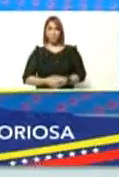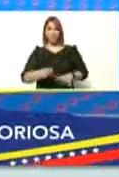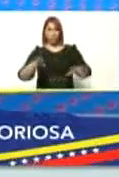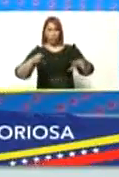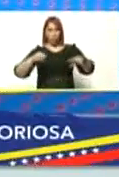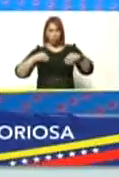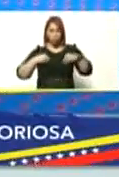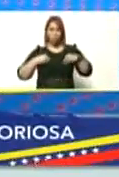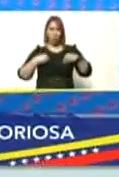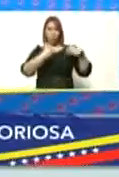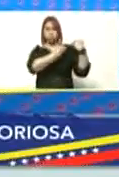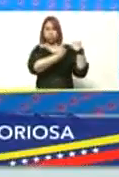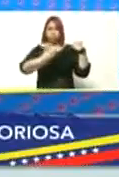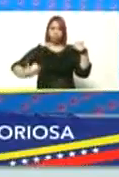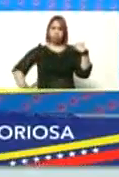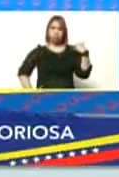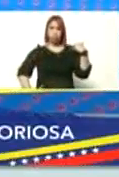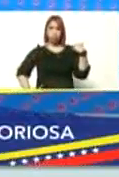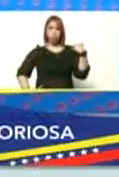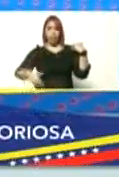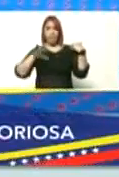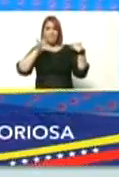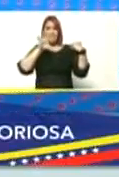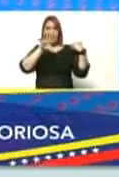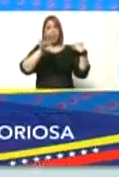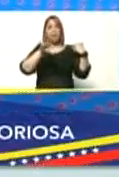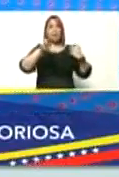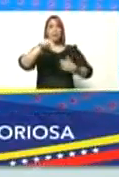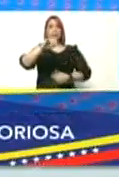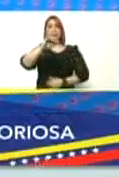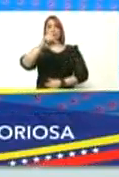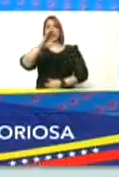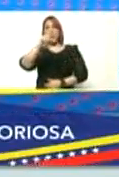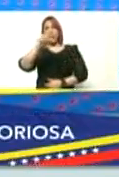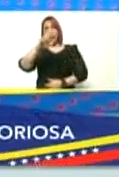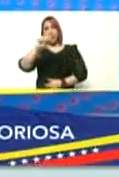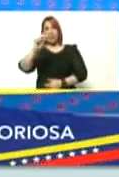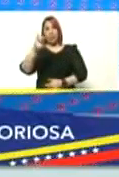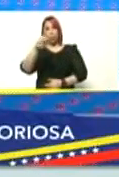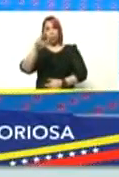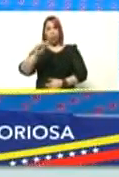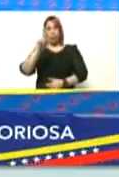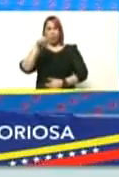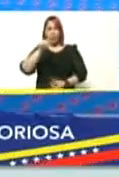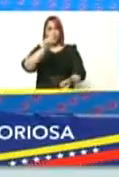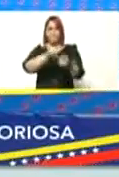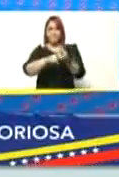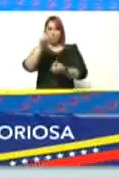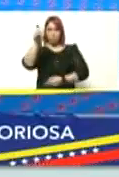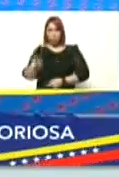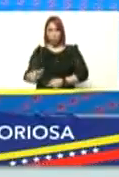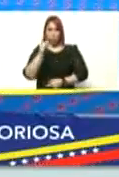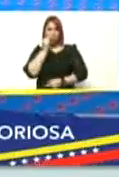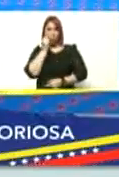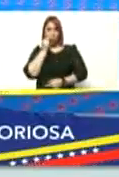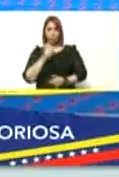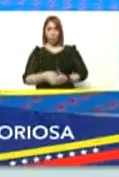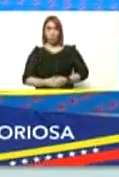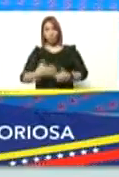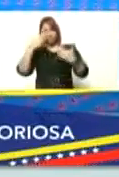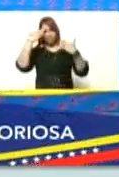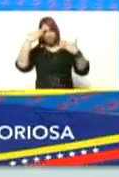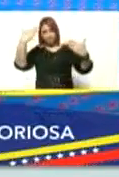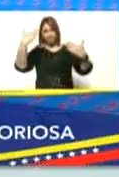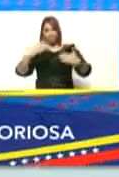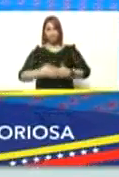de posesión del compañero Daniel Ortega Saavedra y de la compañera Rosario Murillo saludo